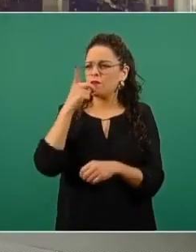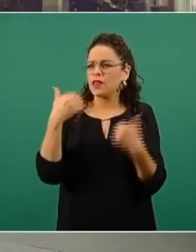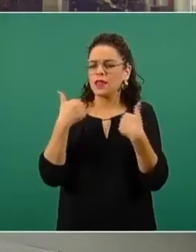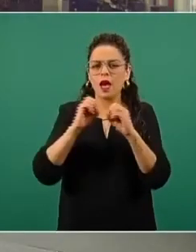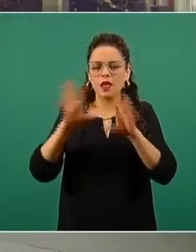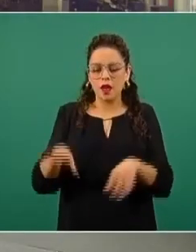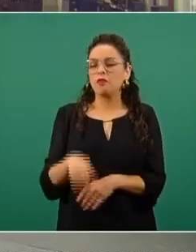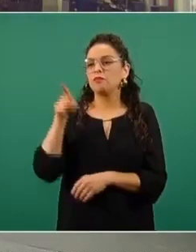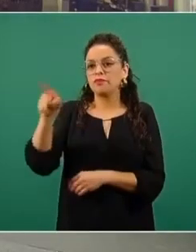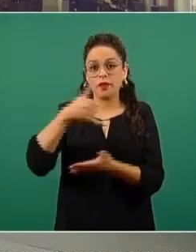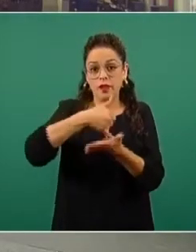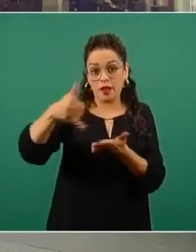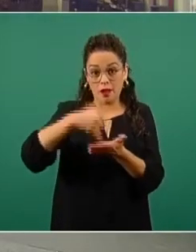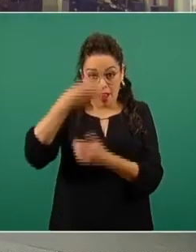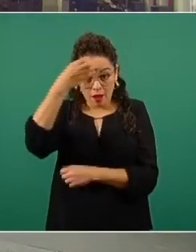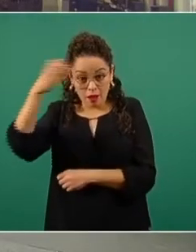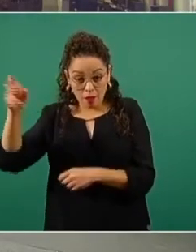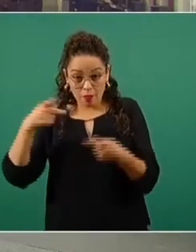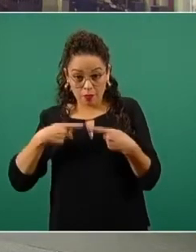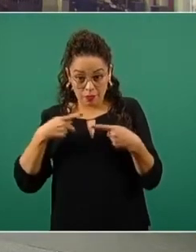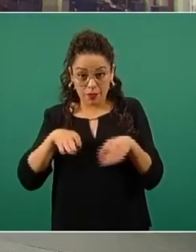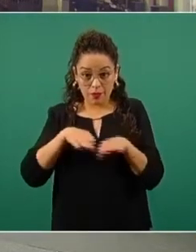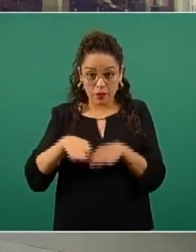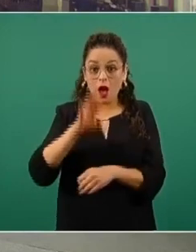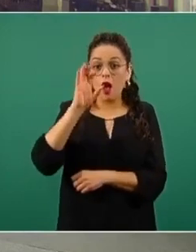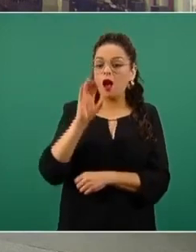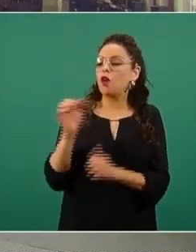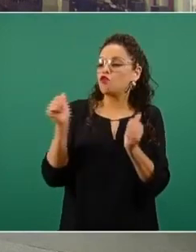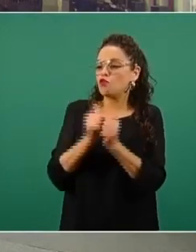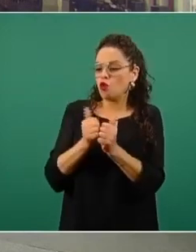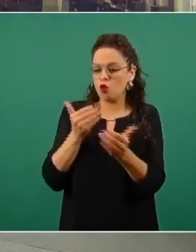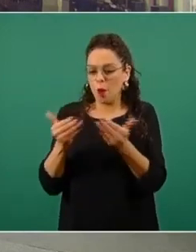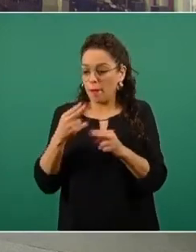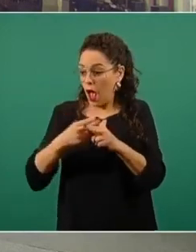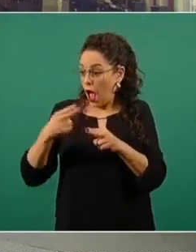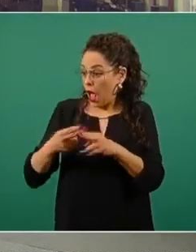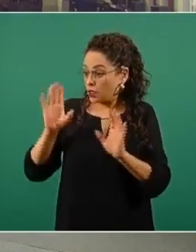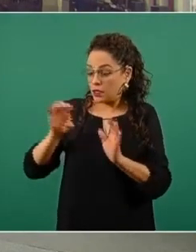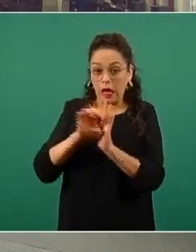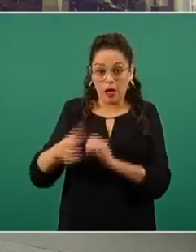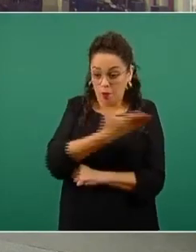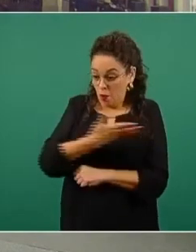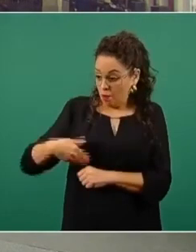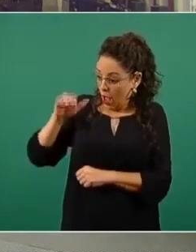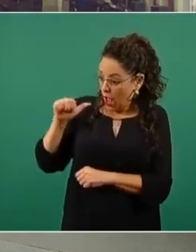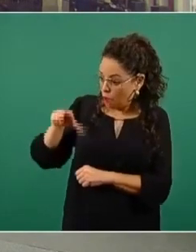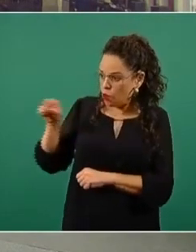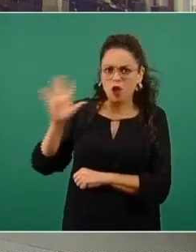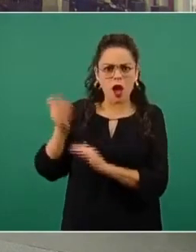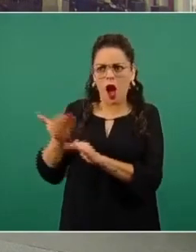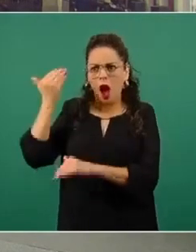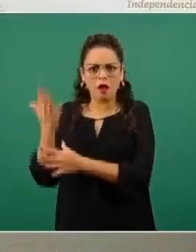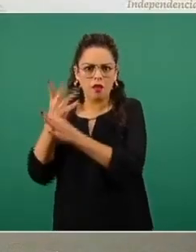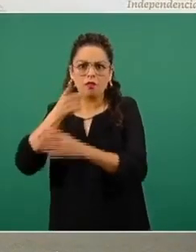y el propio presidente, el propio presidente Andrés Manuel lo ha dicho, yo hasta que me toque y conforme a los procedimientos.